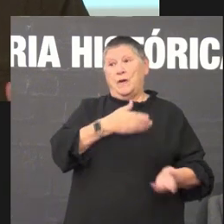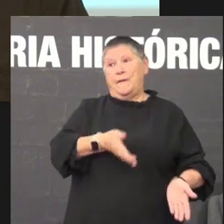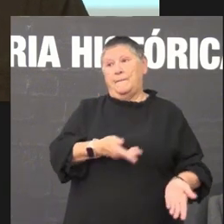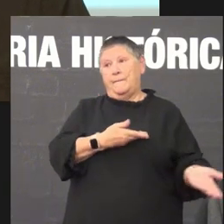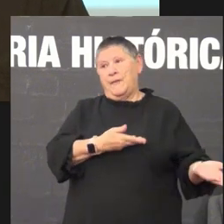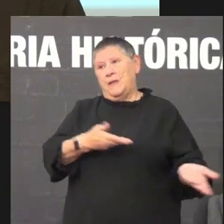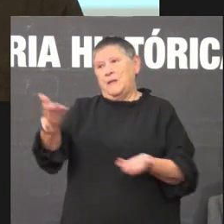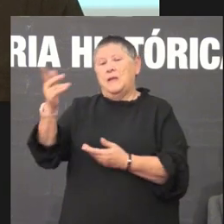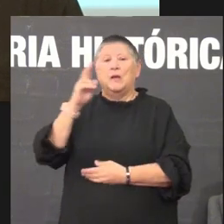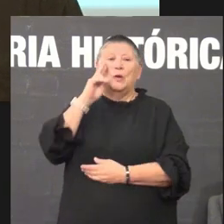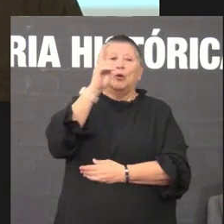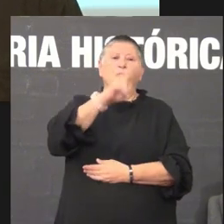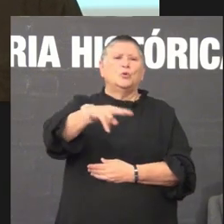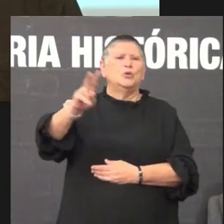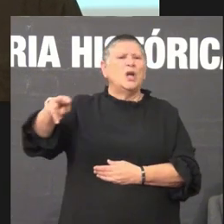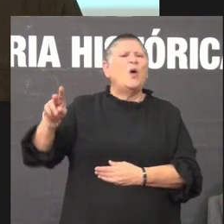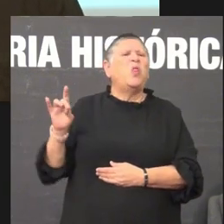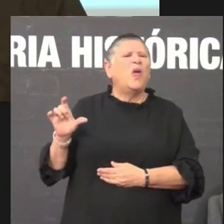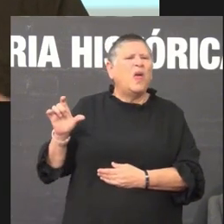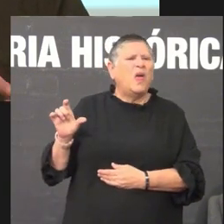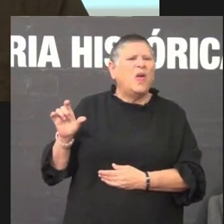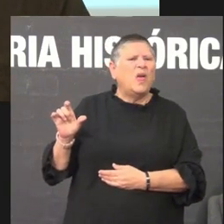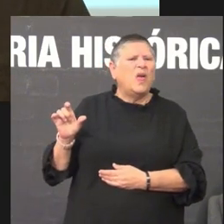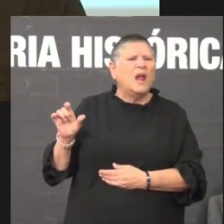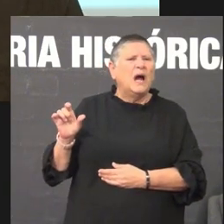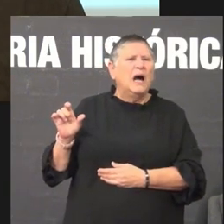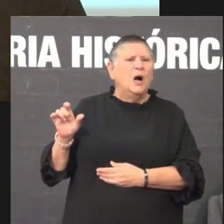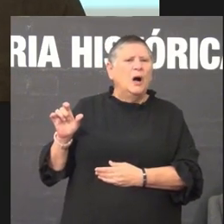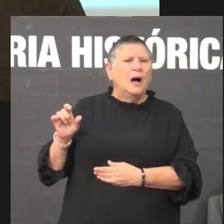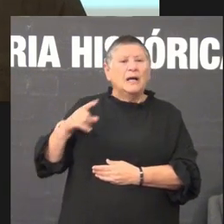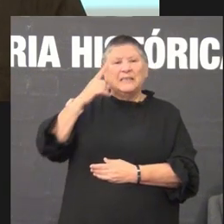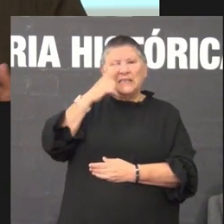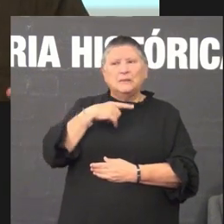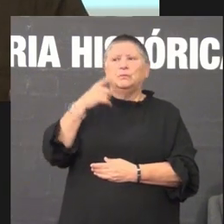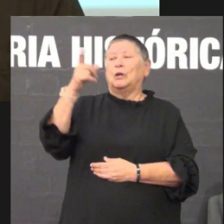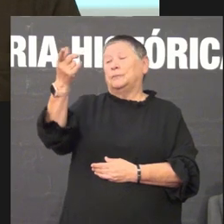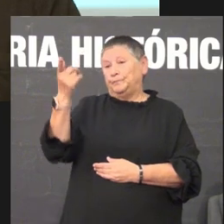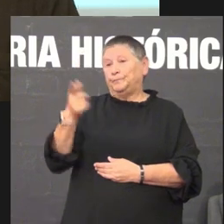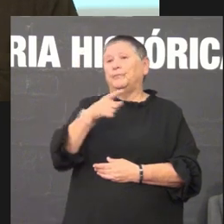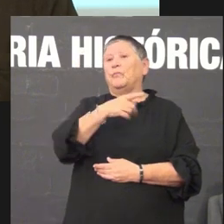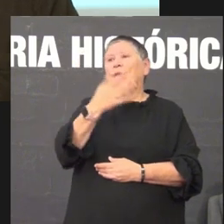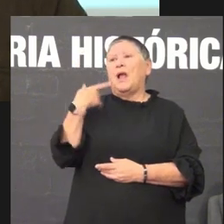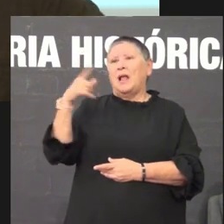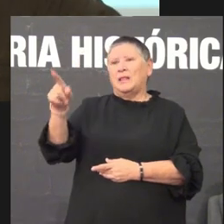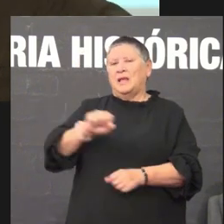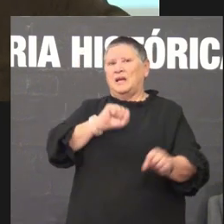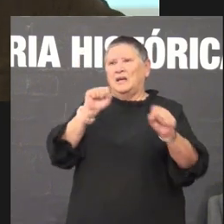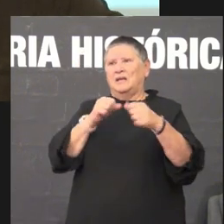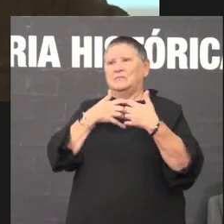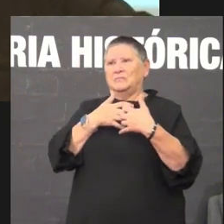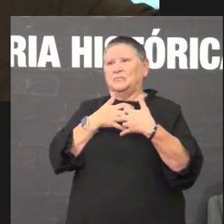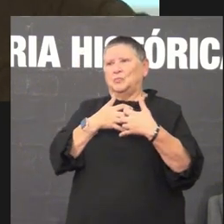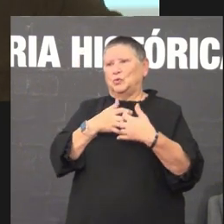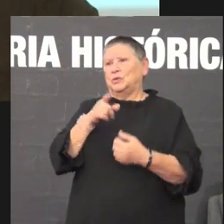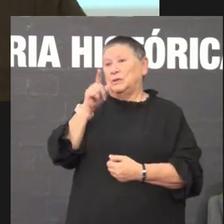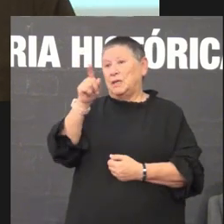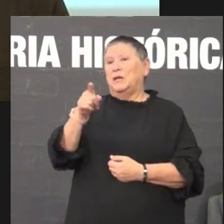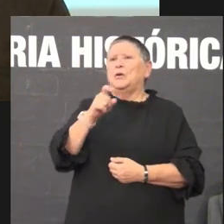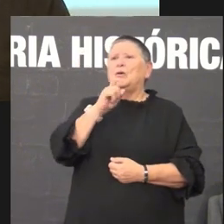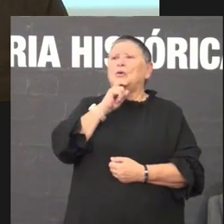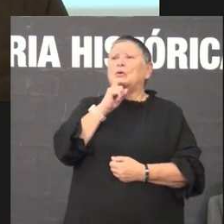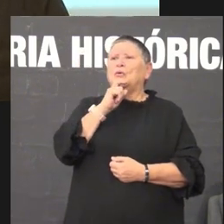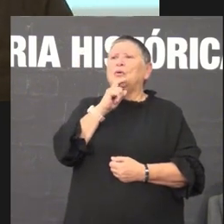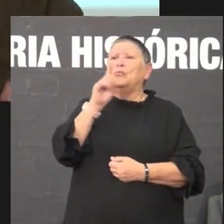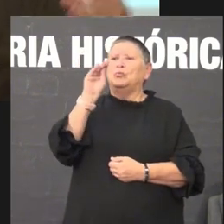que é o museu da resistencia onde podremos ver efectivamente como era a prisión